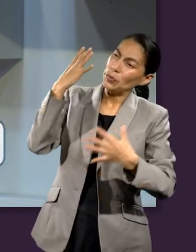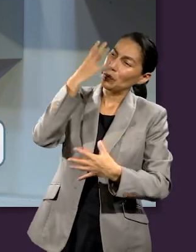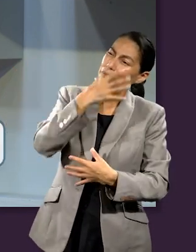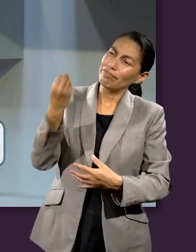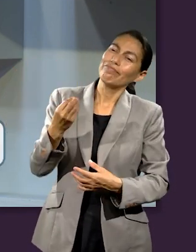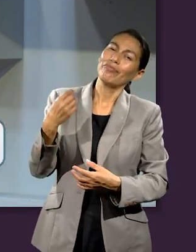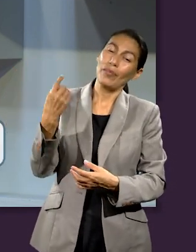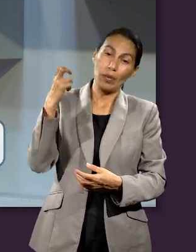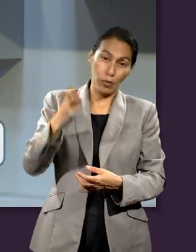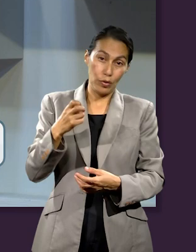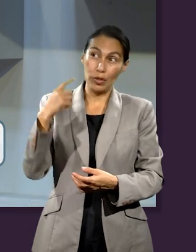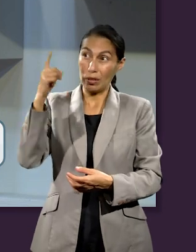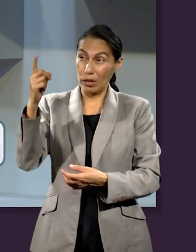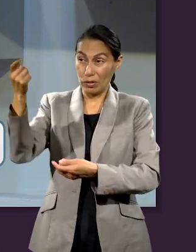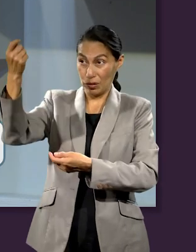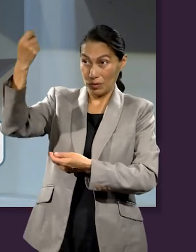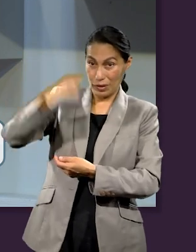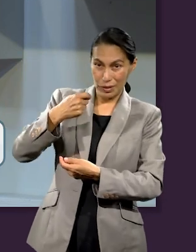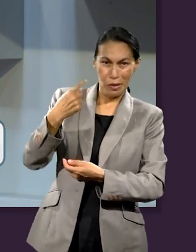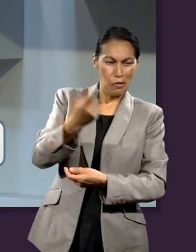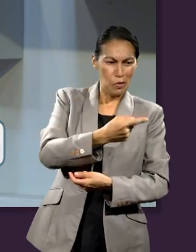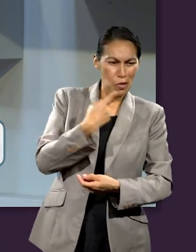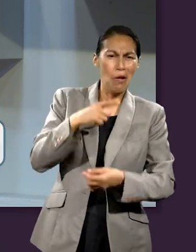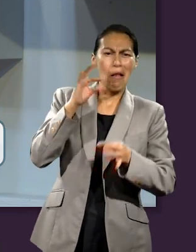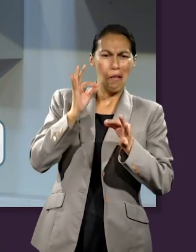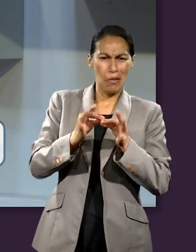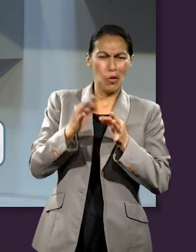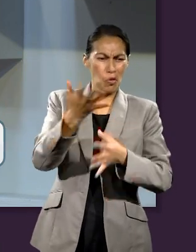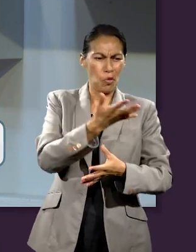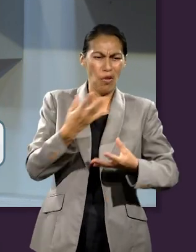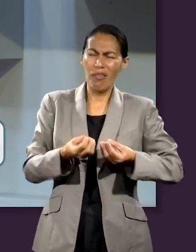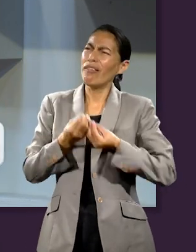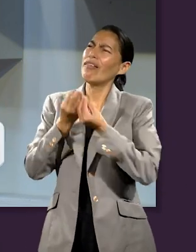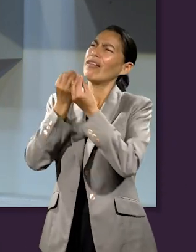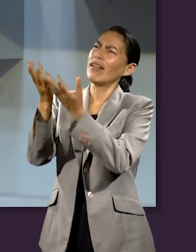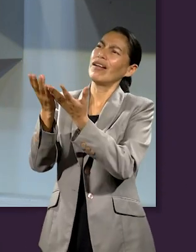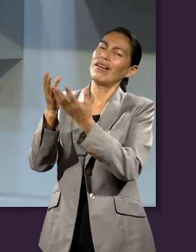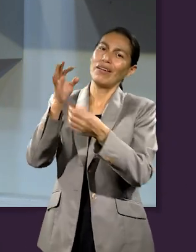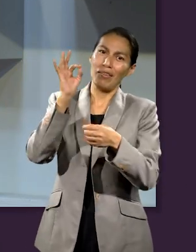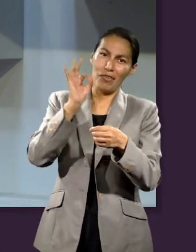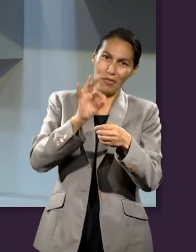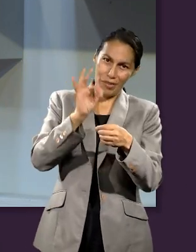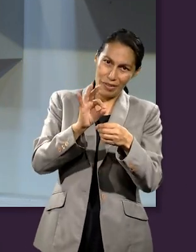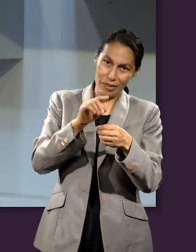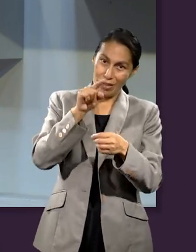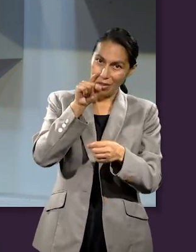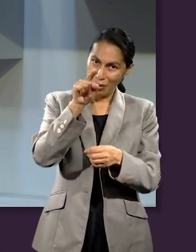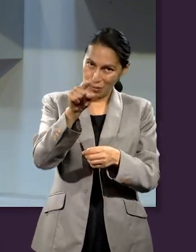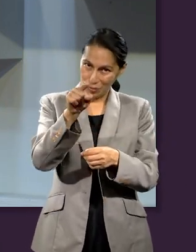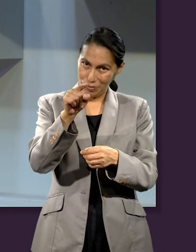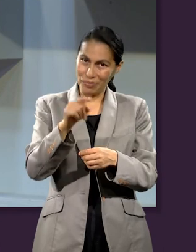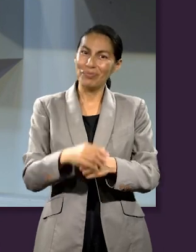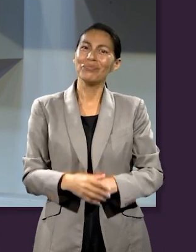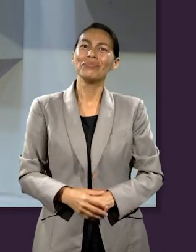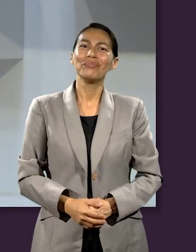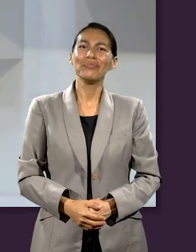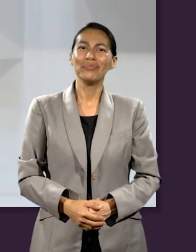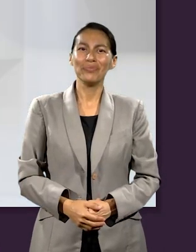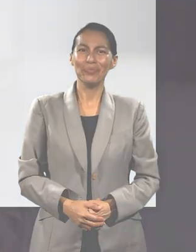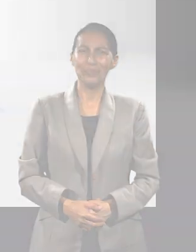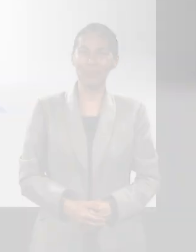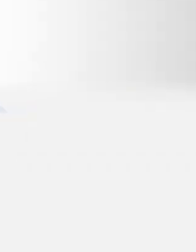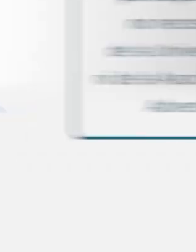Y si Él nos ha bendecido con toda bendición espiritual, estamos listos para darlo todo. Porque la ofrenda eres tú.